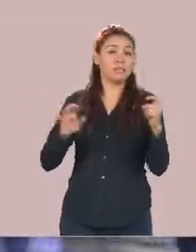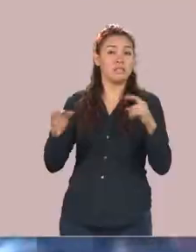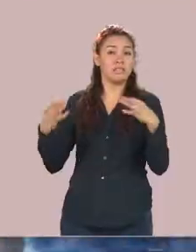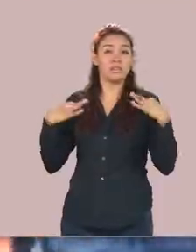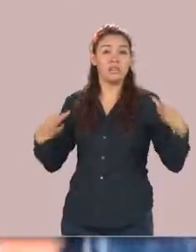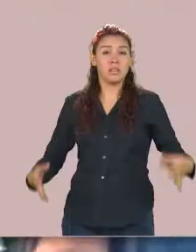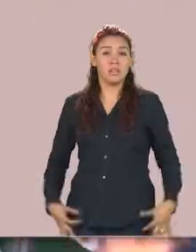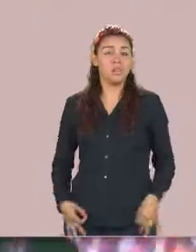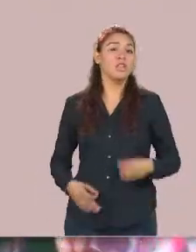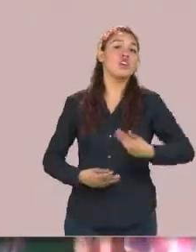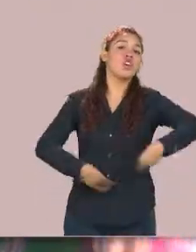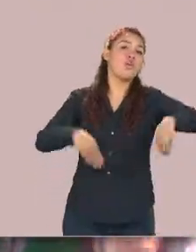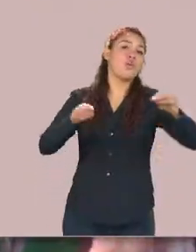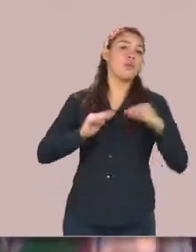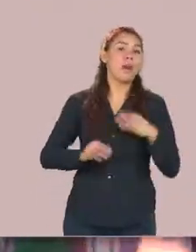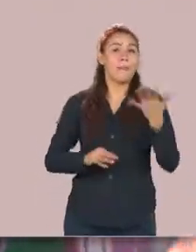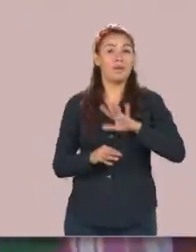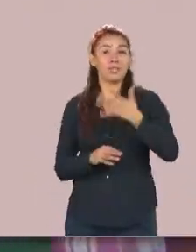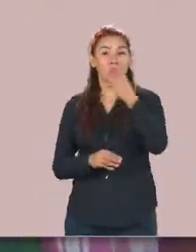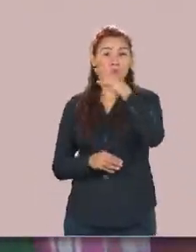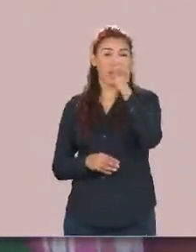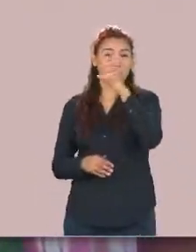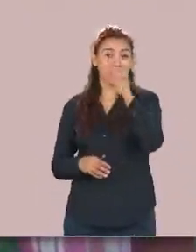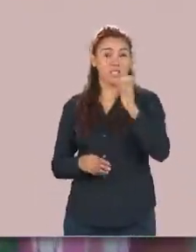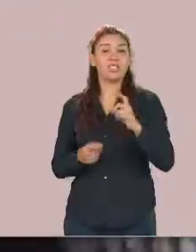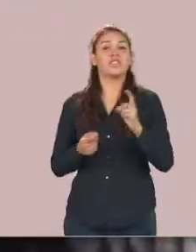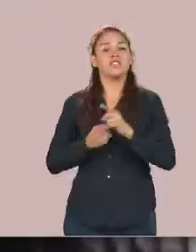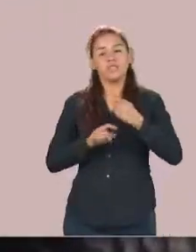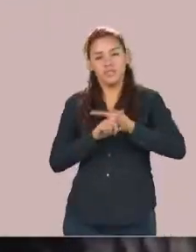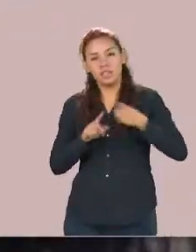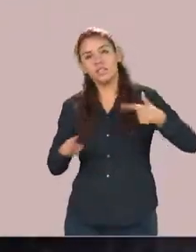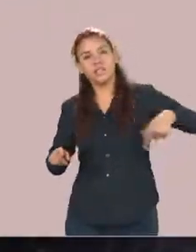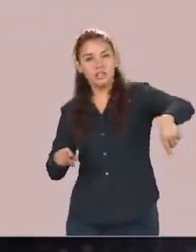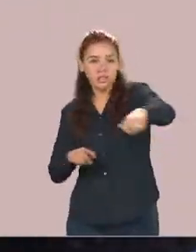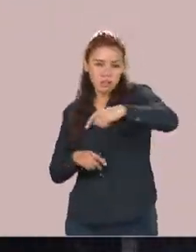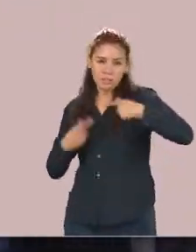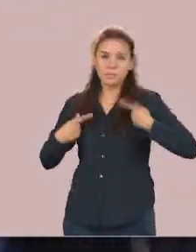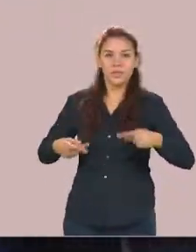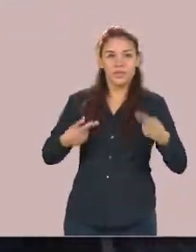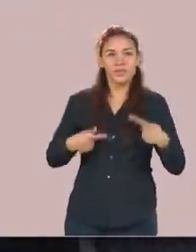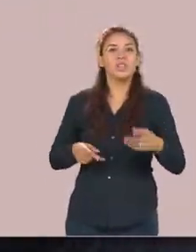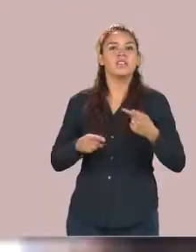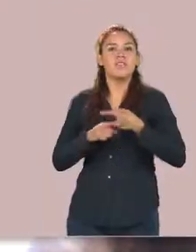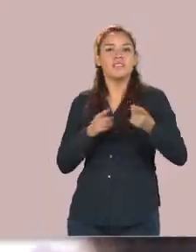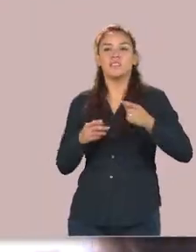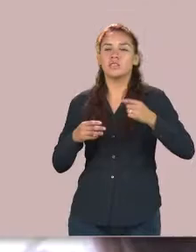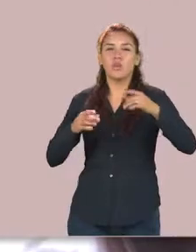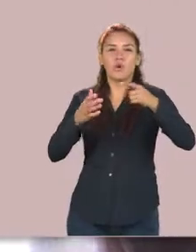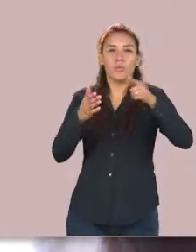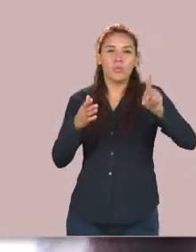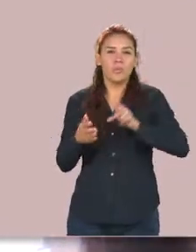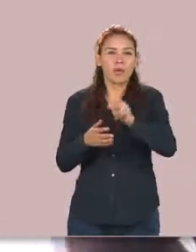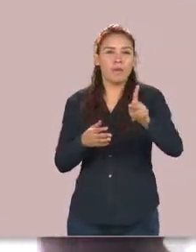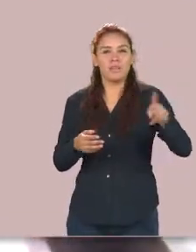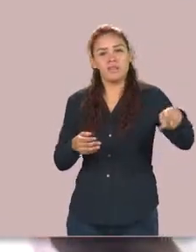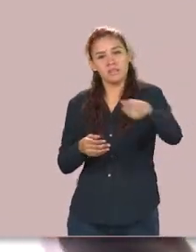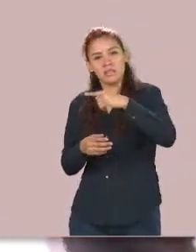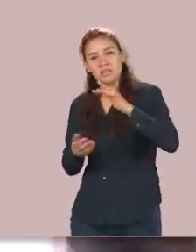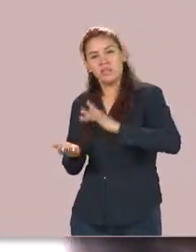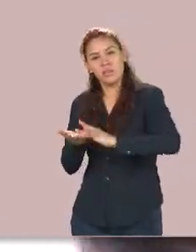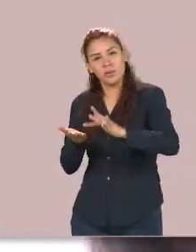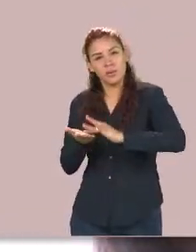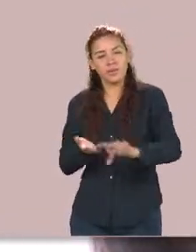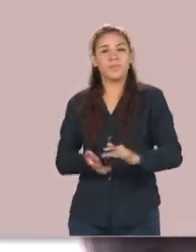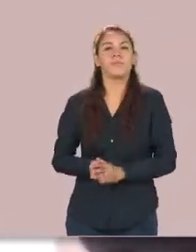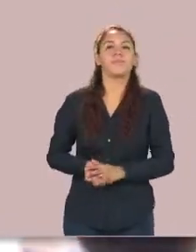cobijas, cubriéndose diversos sectores de esta capital y alrededor de 11 comunidades del sector rural. De igual manera y bajo la coordinación de la